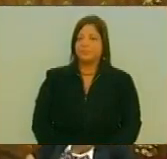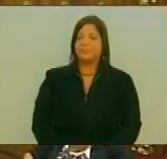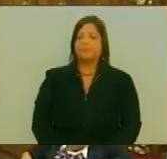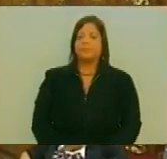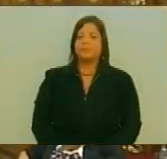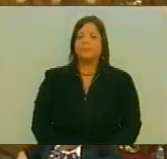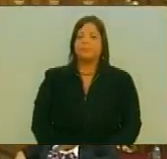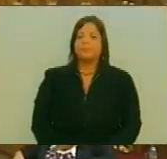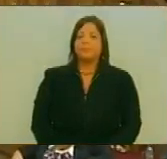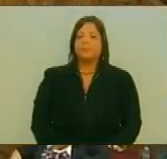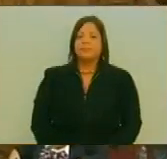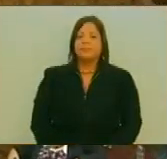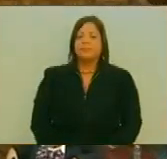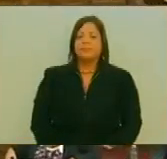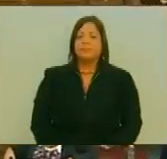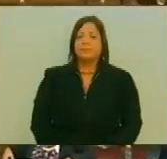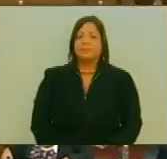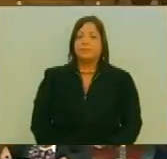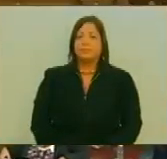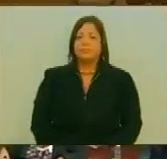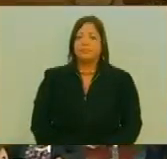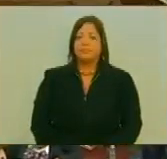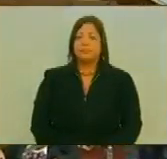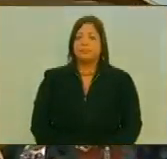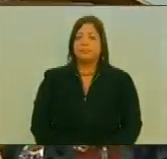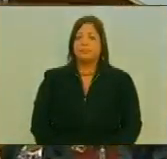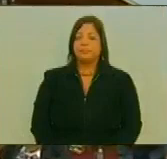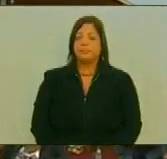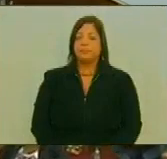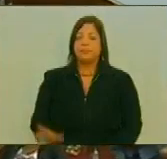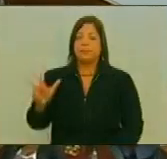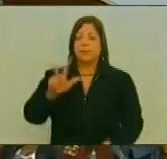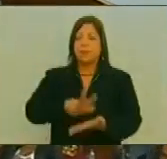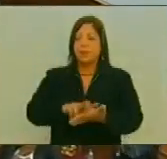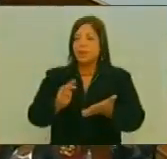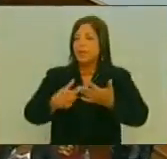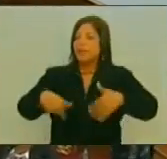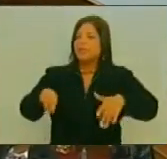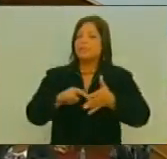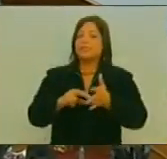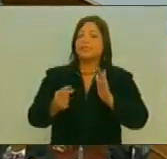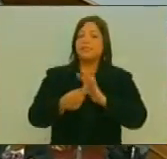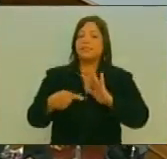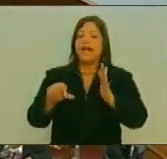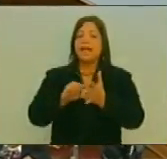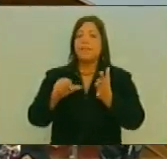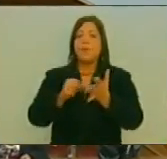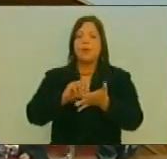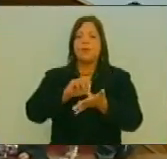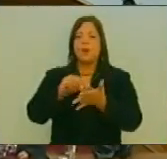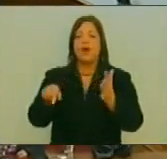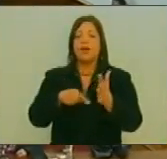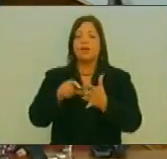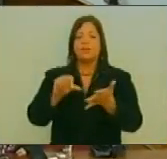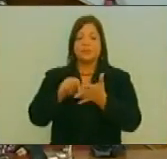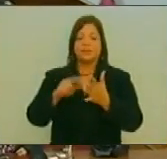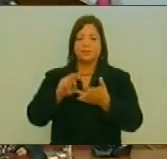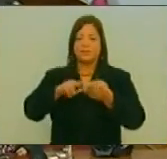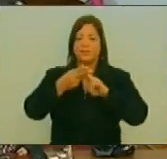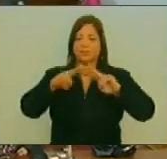Bueno y con la aprobación Del acuerdo Constituyente Mediante el cual Se conmemora El día Internacional De la paz